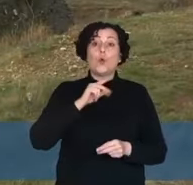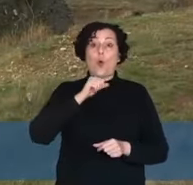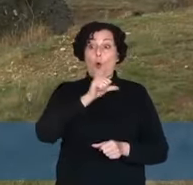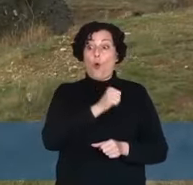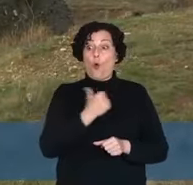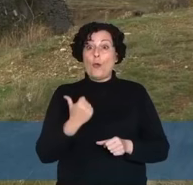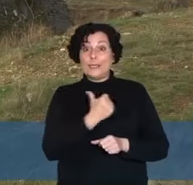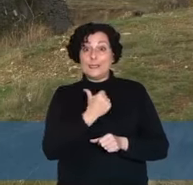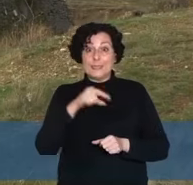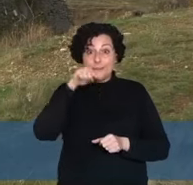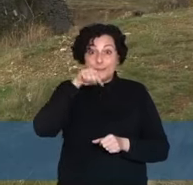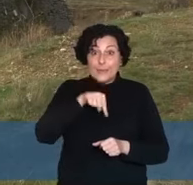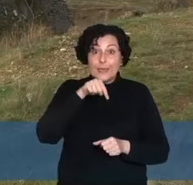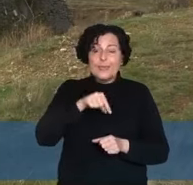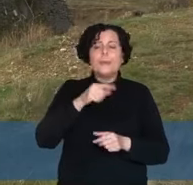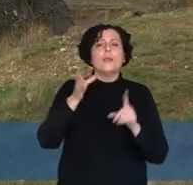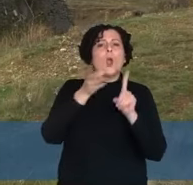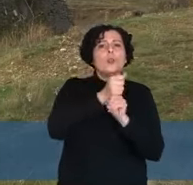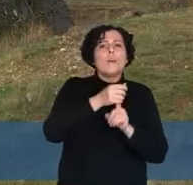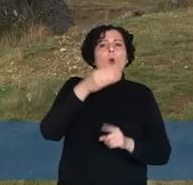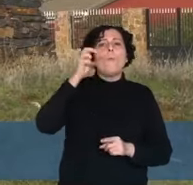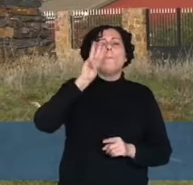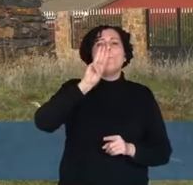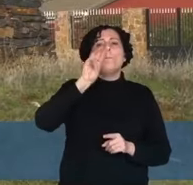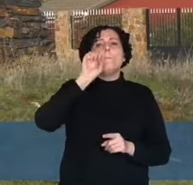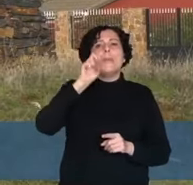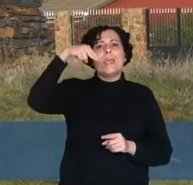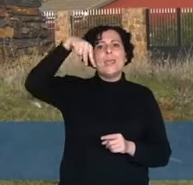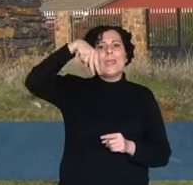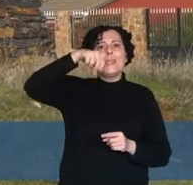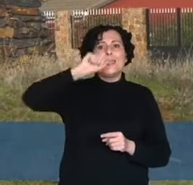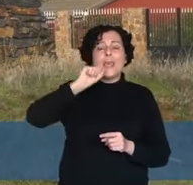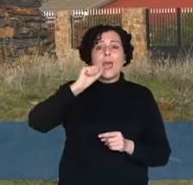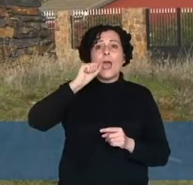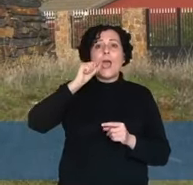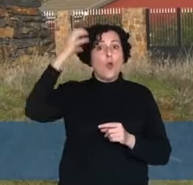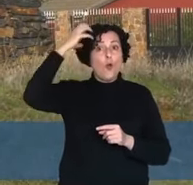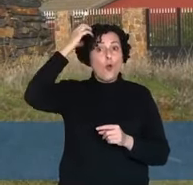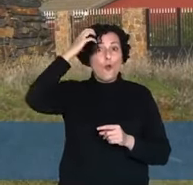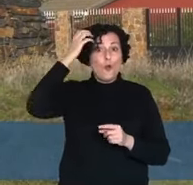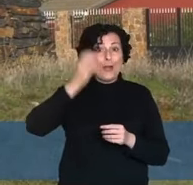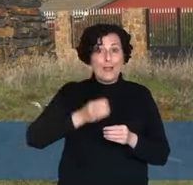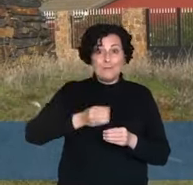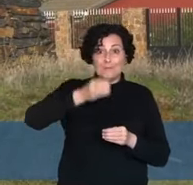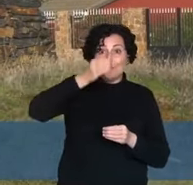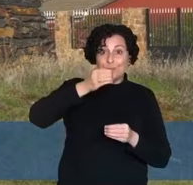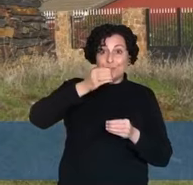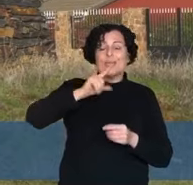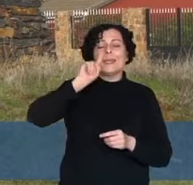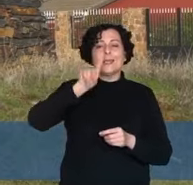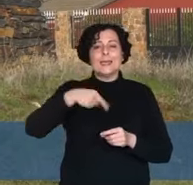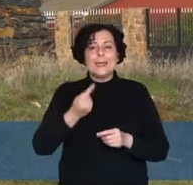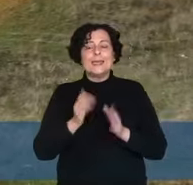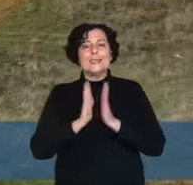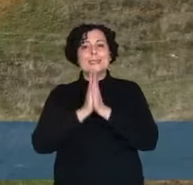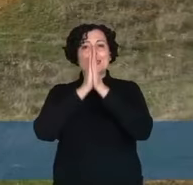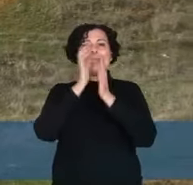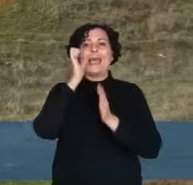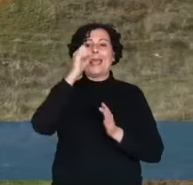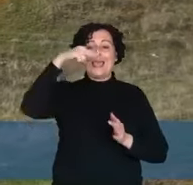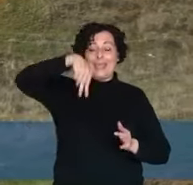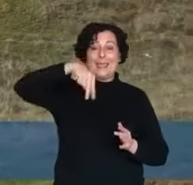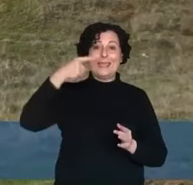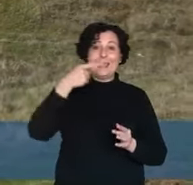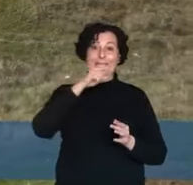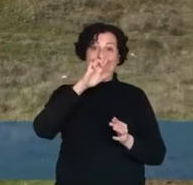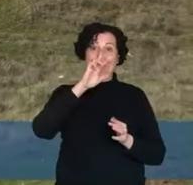encontramos el baluarte de Peña Corona y el baluarte Santa Engracia. En el lado noroeste, están el baluarte San